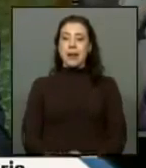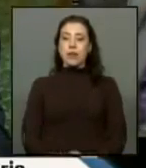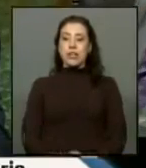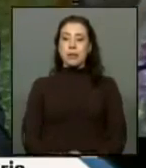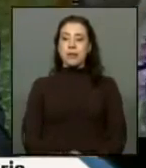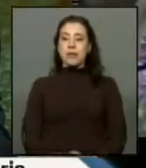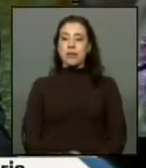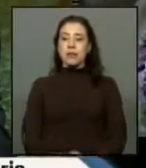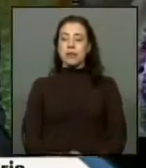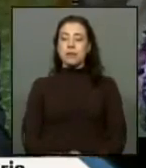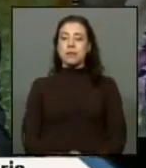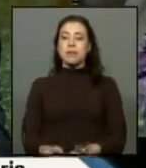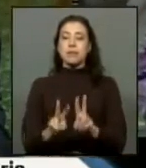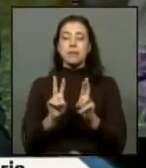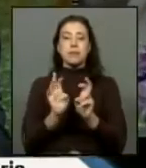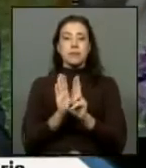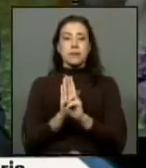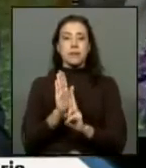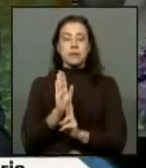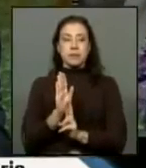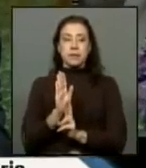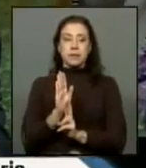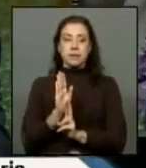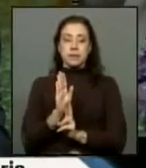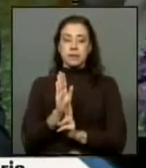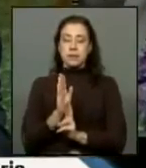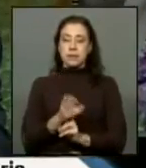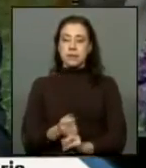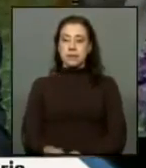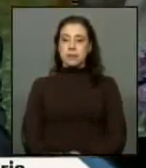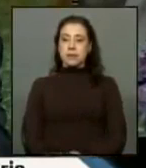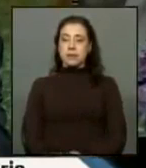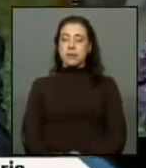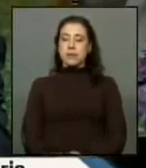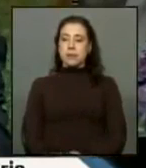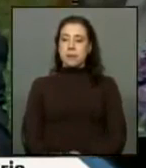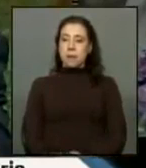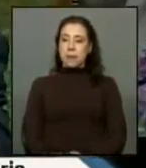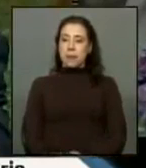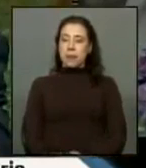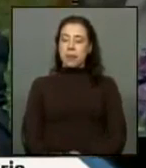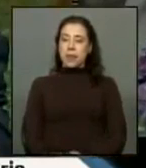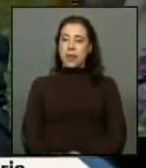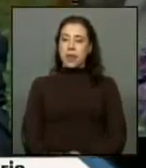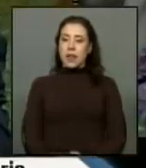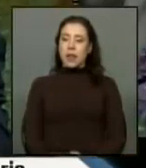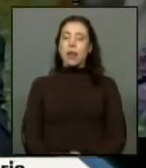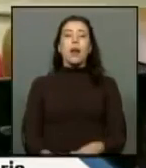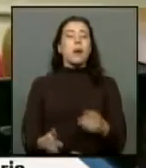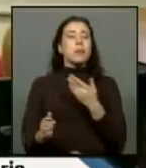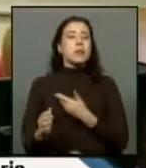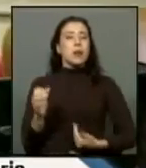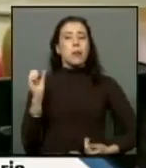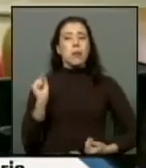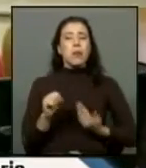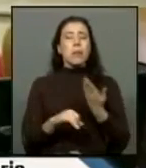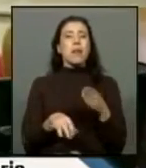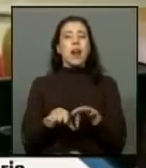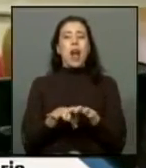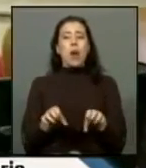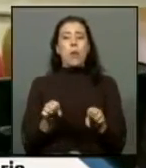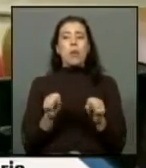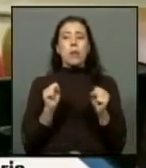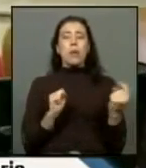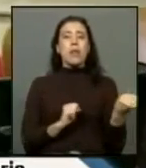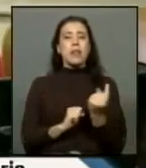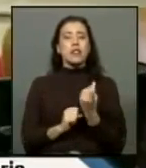asunto de reglamento diputada señora Sepúlveda podría presidente ver la posibilidad de recabar la unanimidad para que